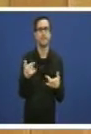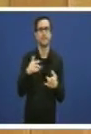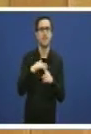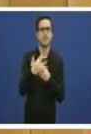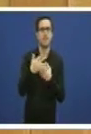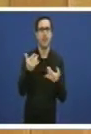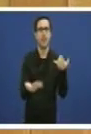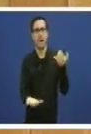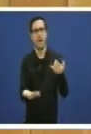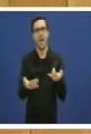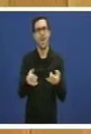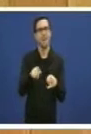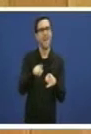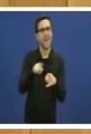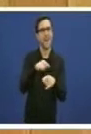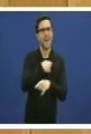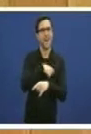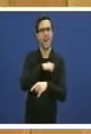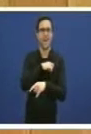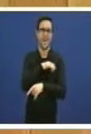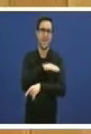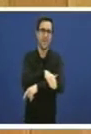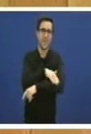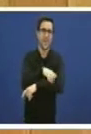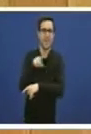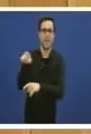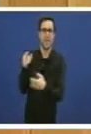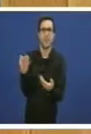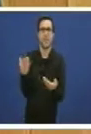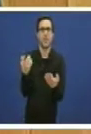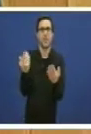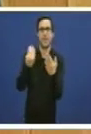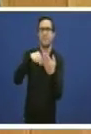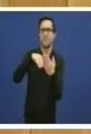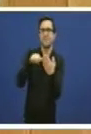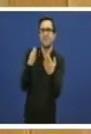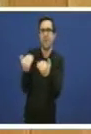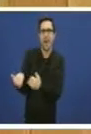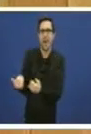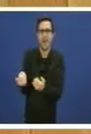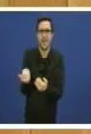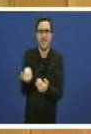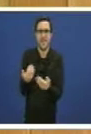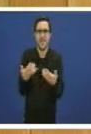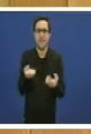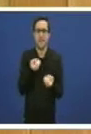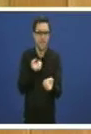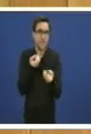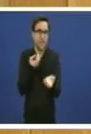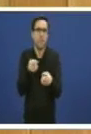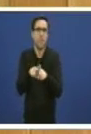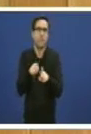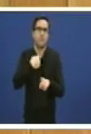de incompetencia na garantía da equidade no acceso a asistencia sanitaria aos españoles e Galicia adoptó medidas